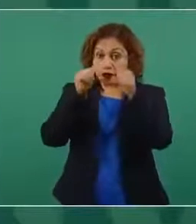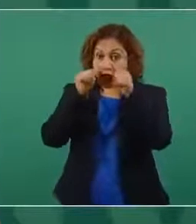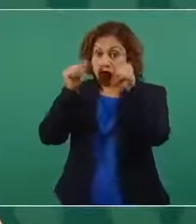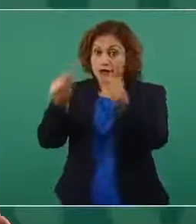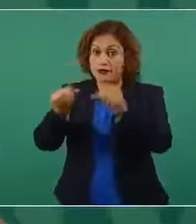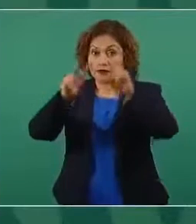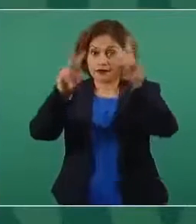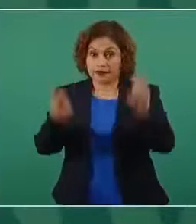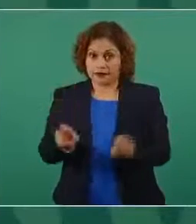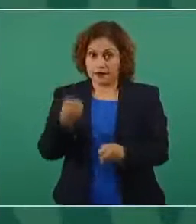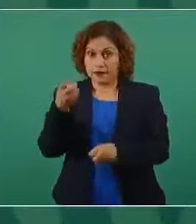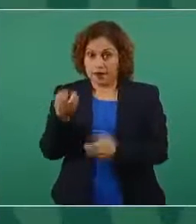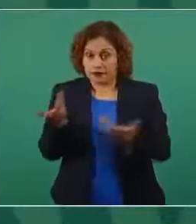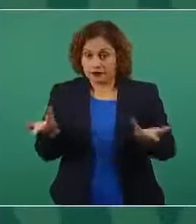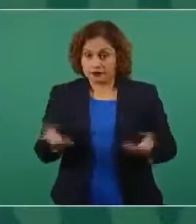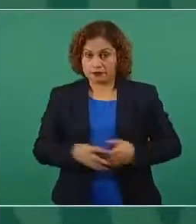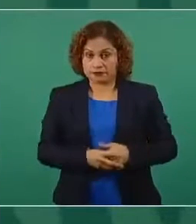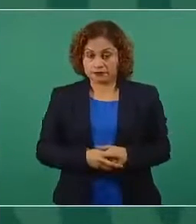como este,